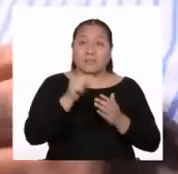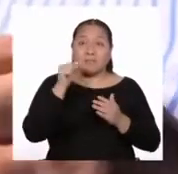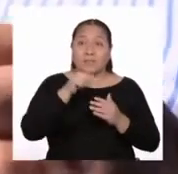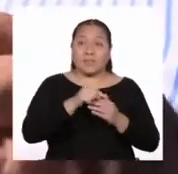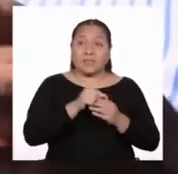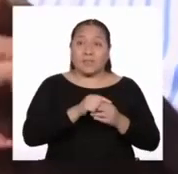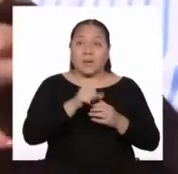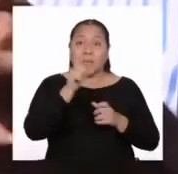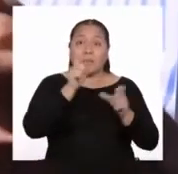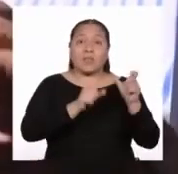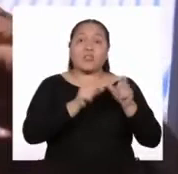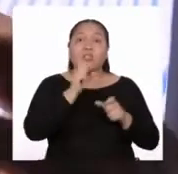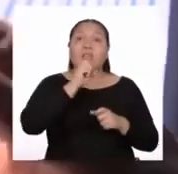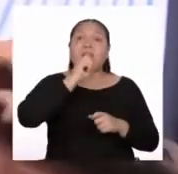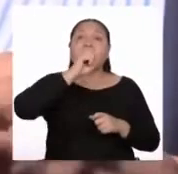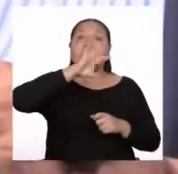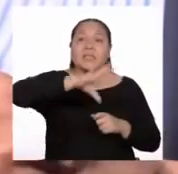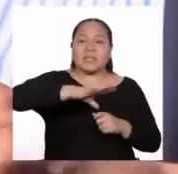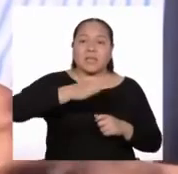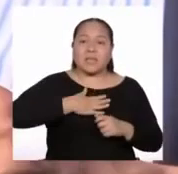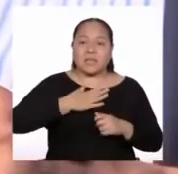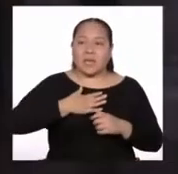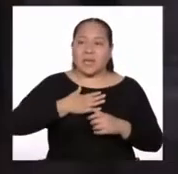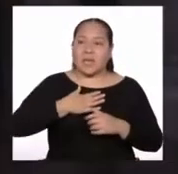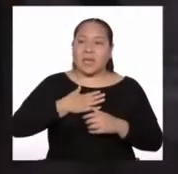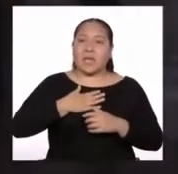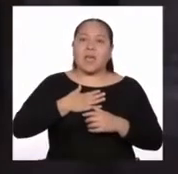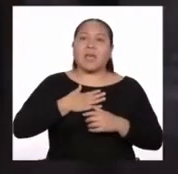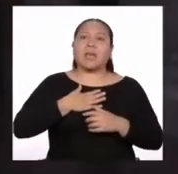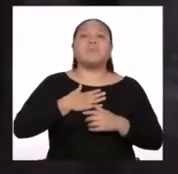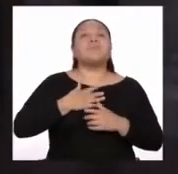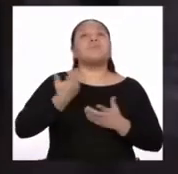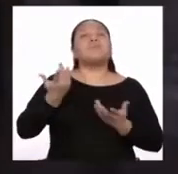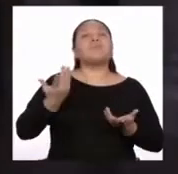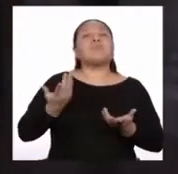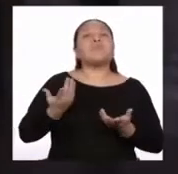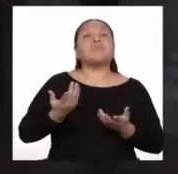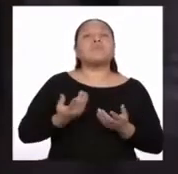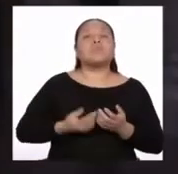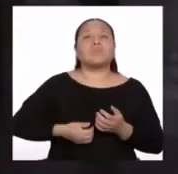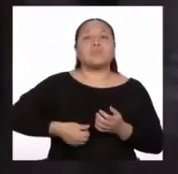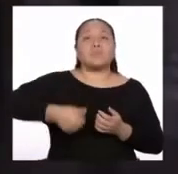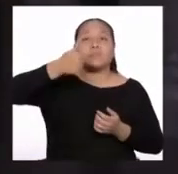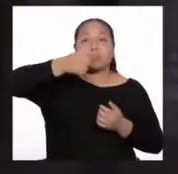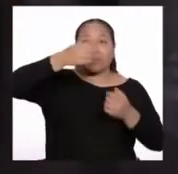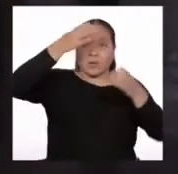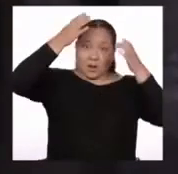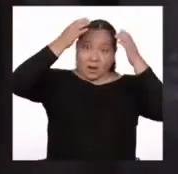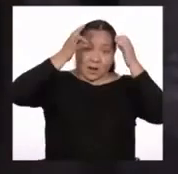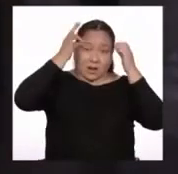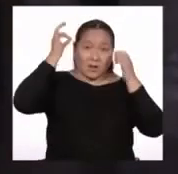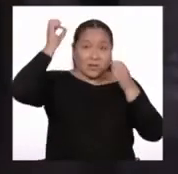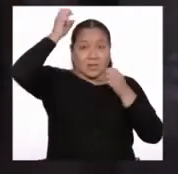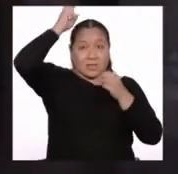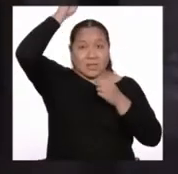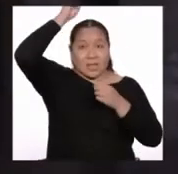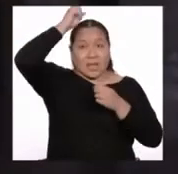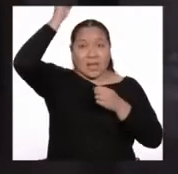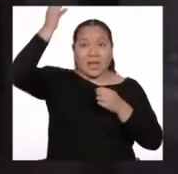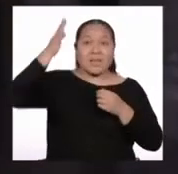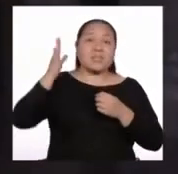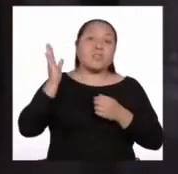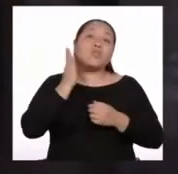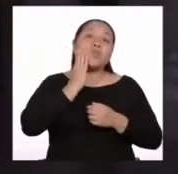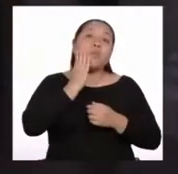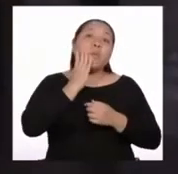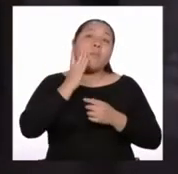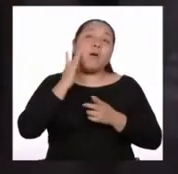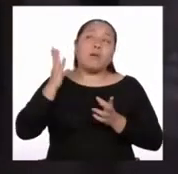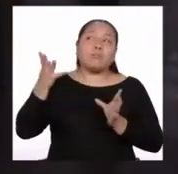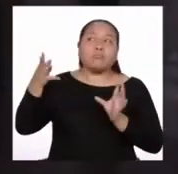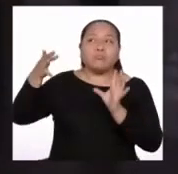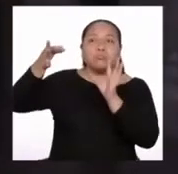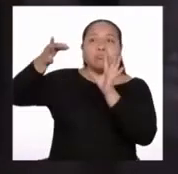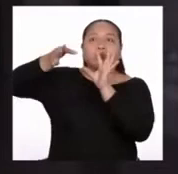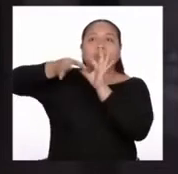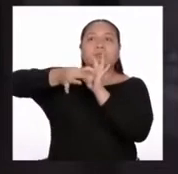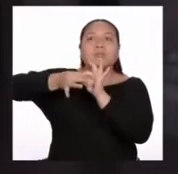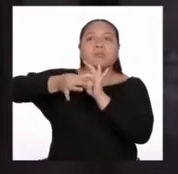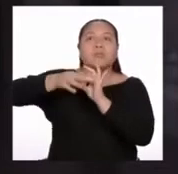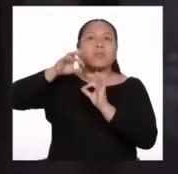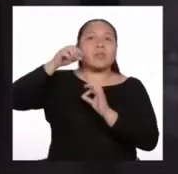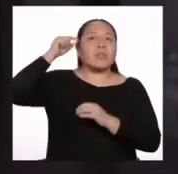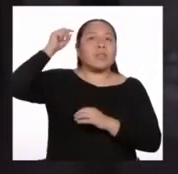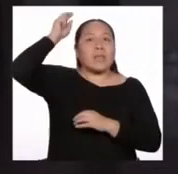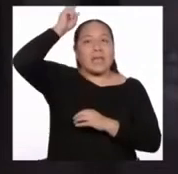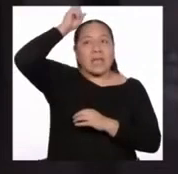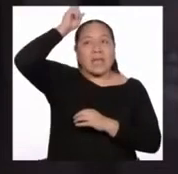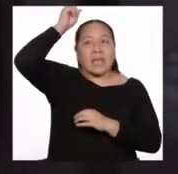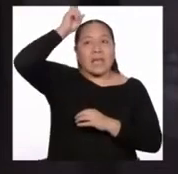ser descendiente de los reyes del Chincha y suyo y que por el lado de su madre está vinculado con la dinastía